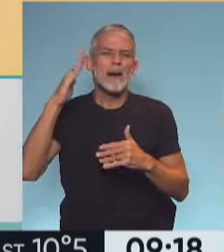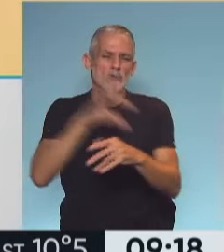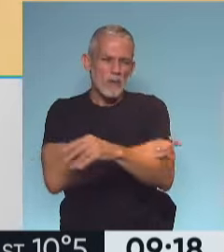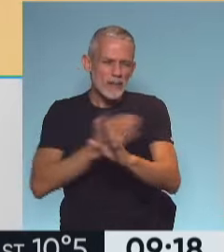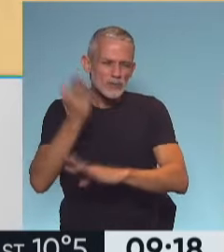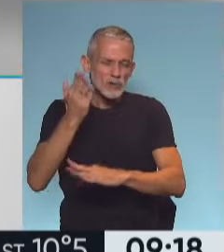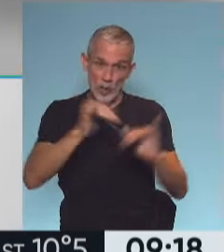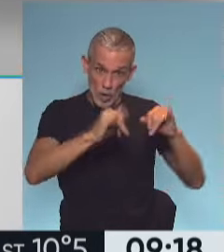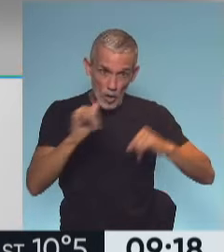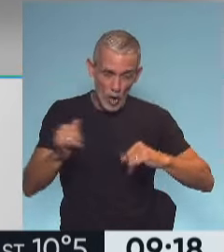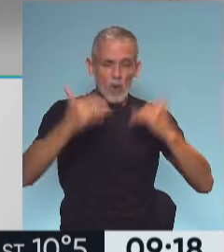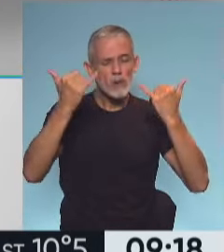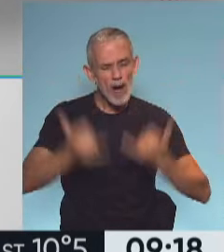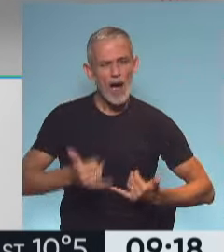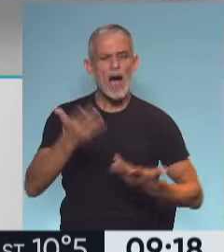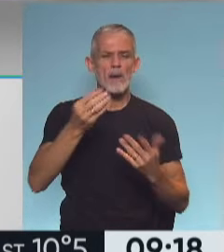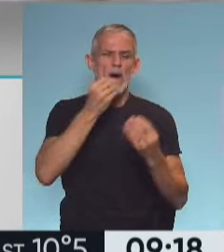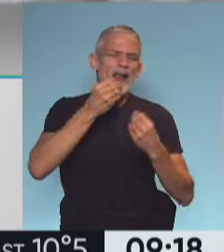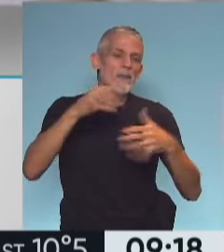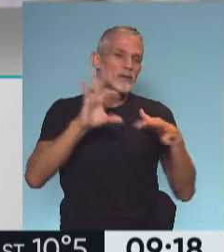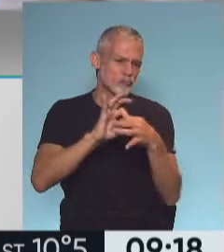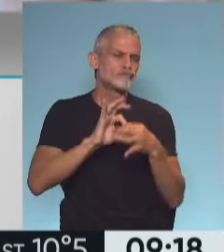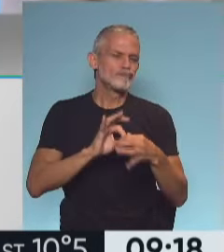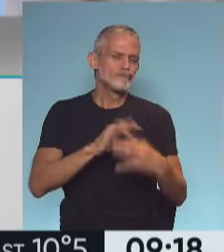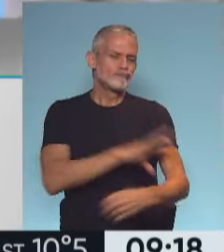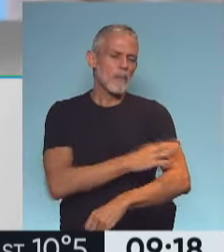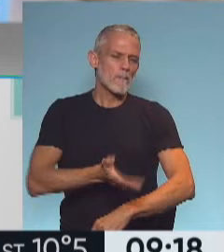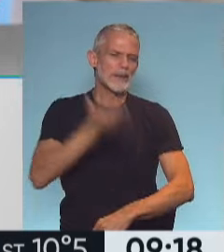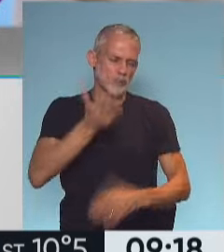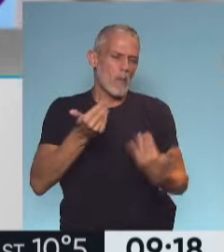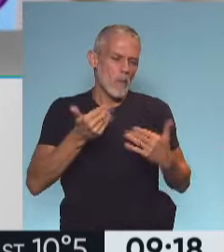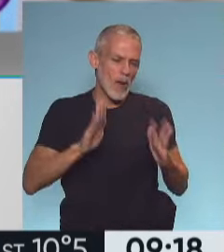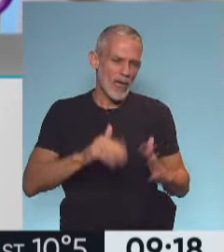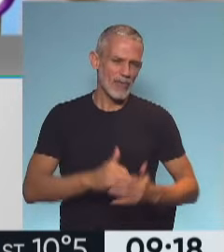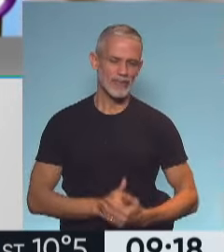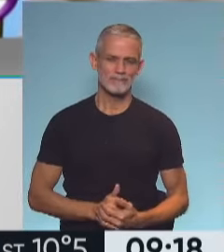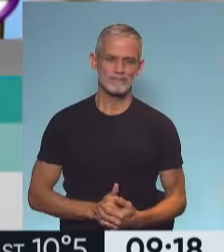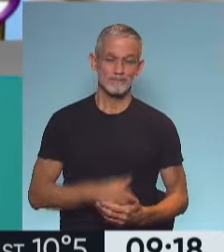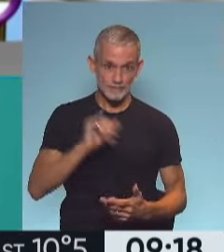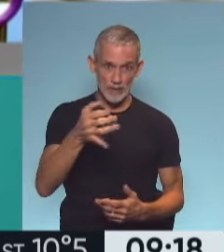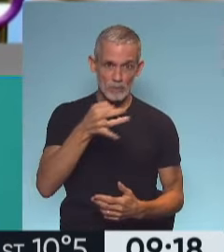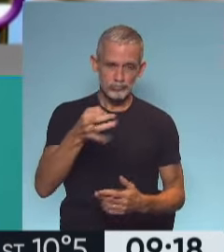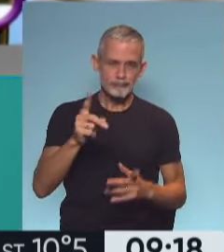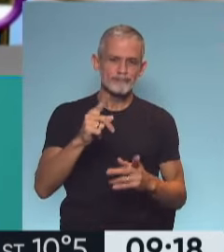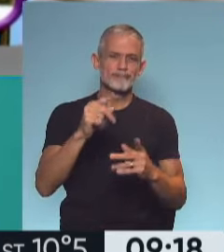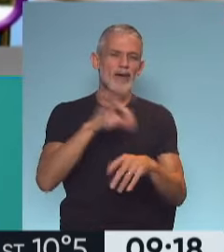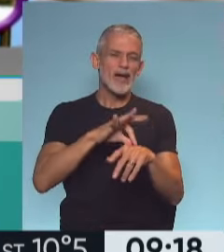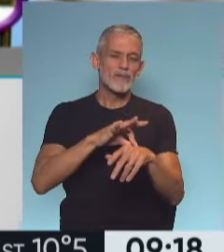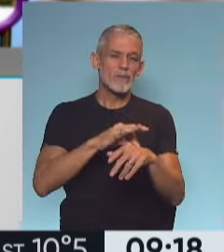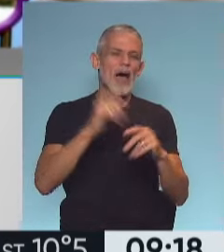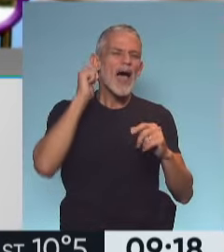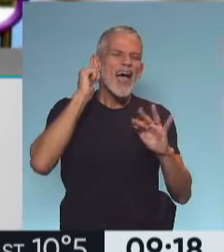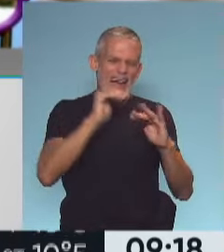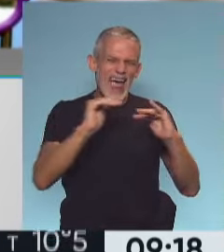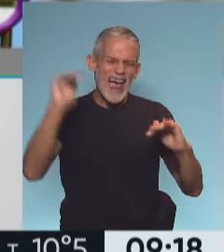hipertensión. Hay muchos jóvenes que, en base a la alimentación que tenemos, tenemos estos problemas, quizás. Es una enfermedad que aumenta con la edad.